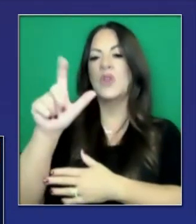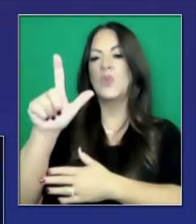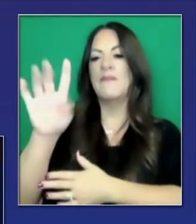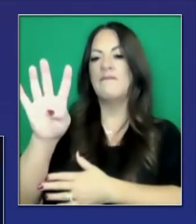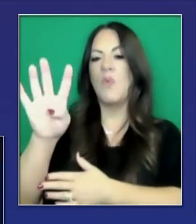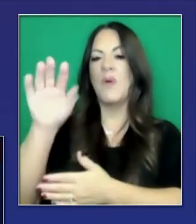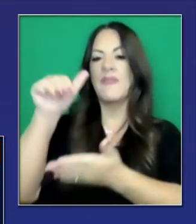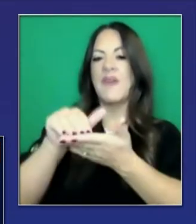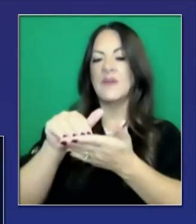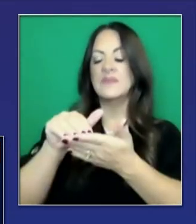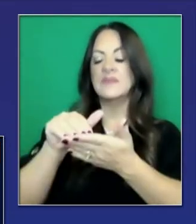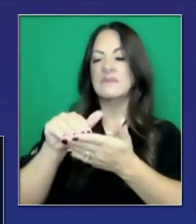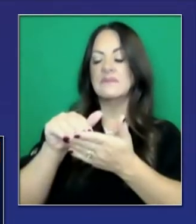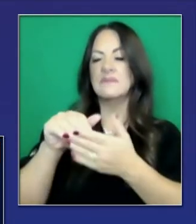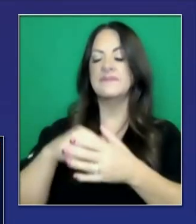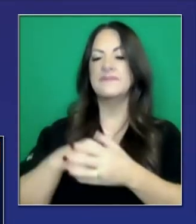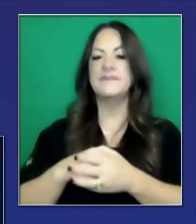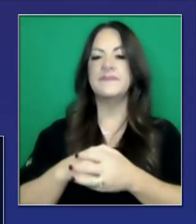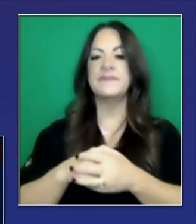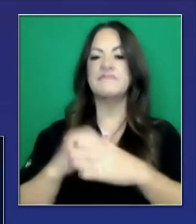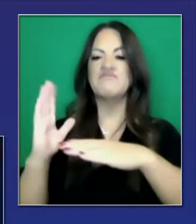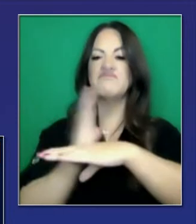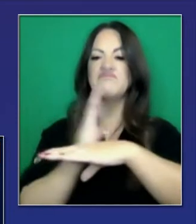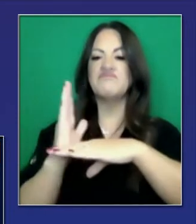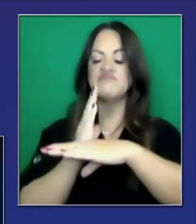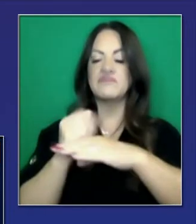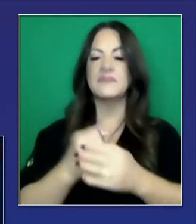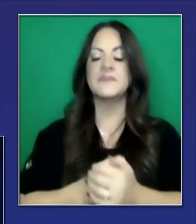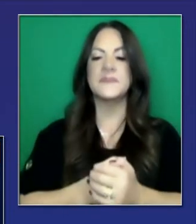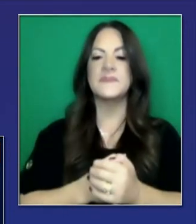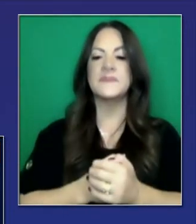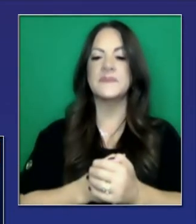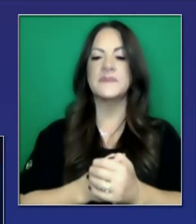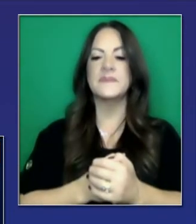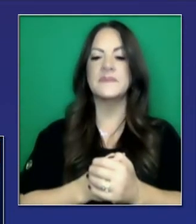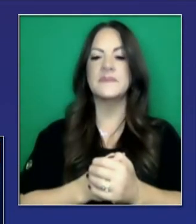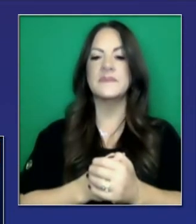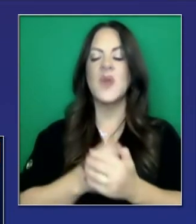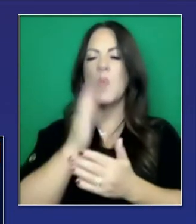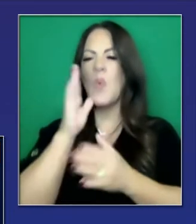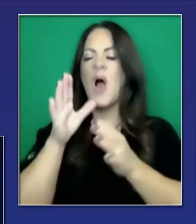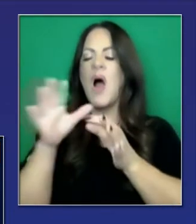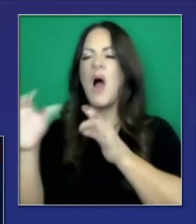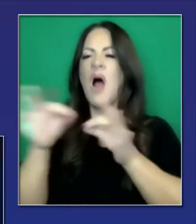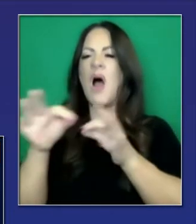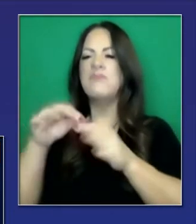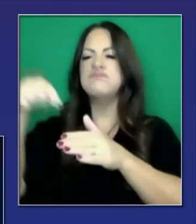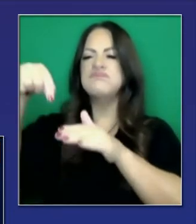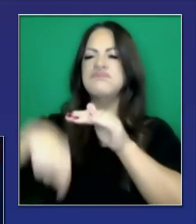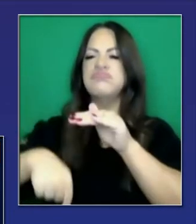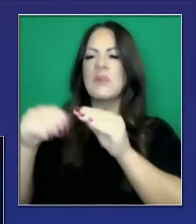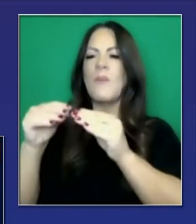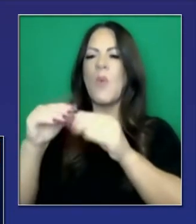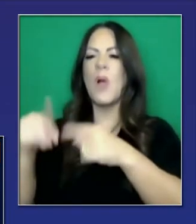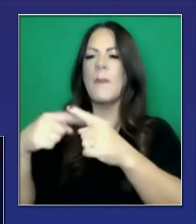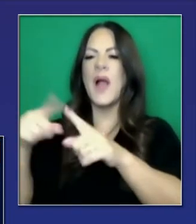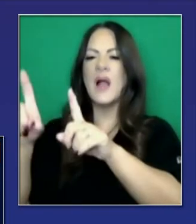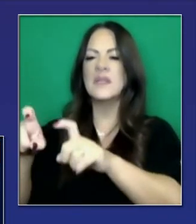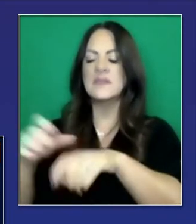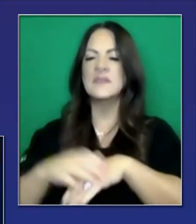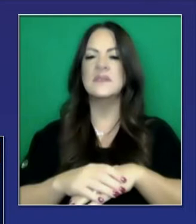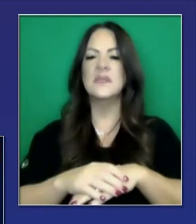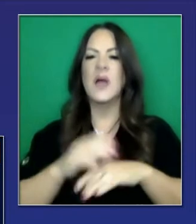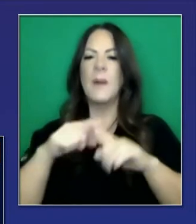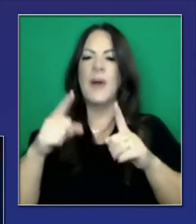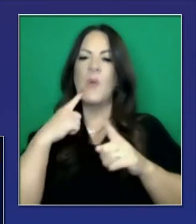320 mil. Hablaremos de eso un poco más en cuanto a las pruebas. Y aquí un vistazo en cuanto a la tasa